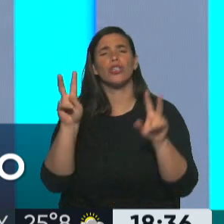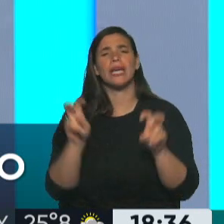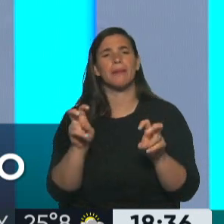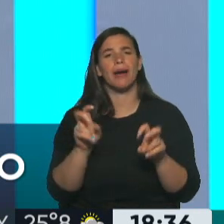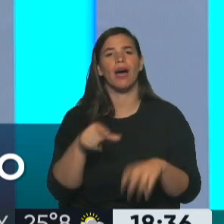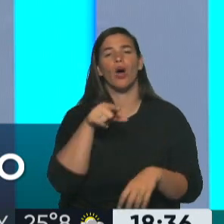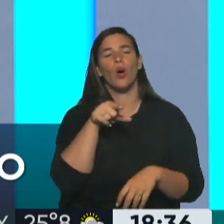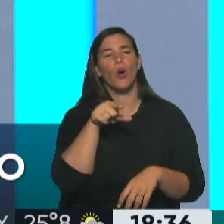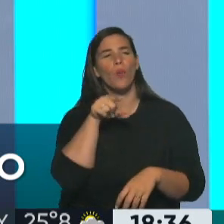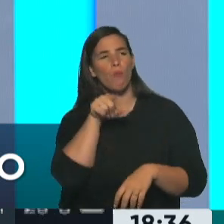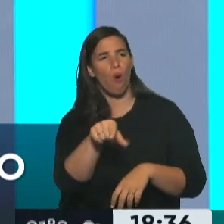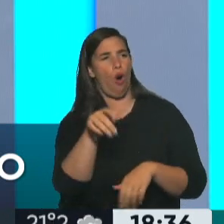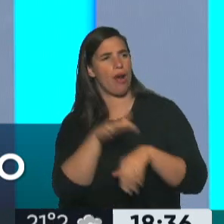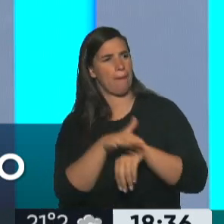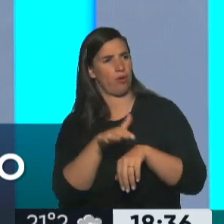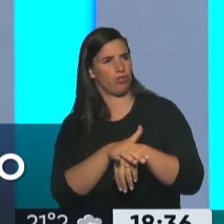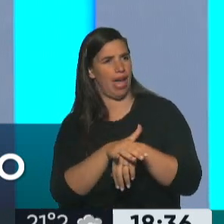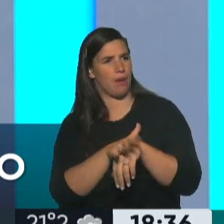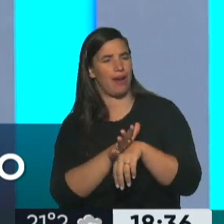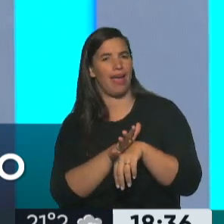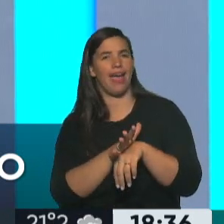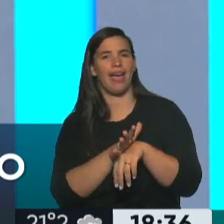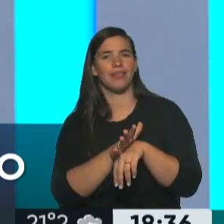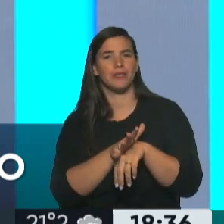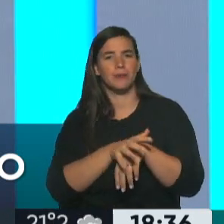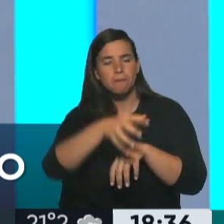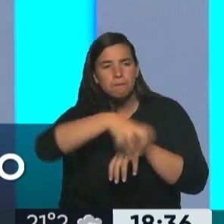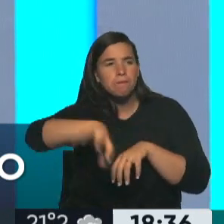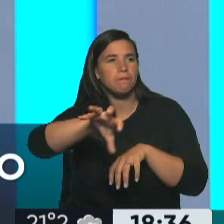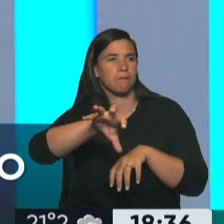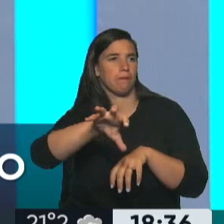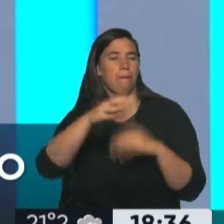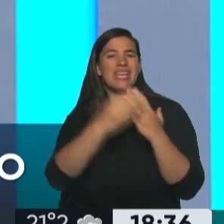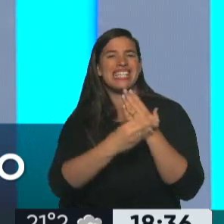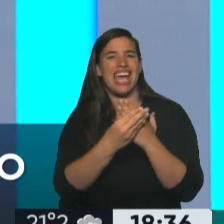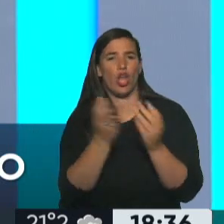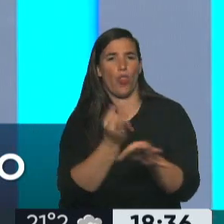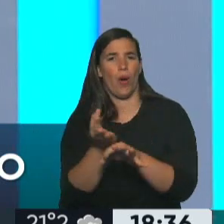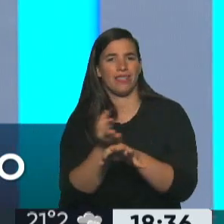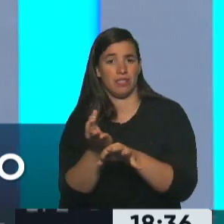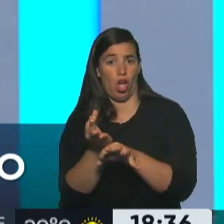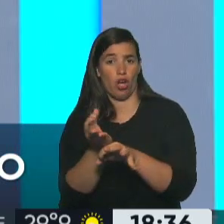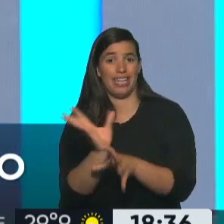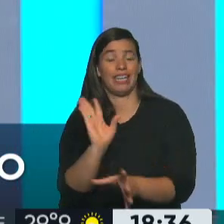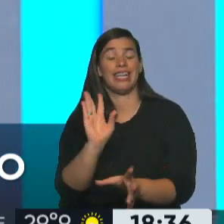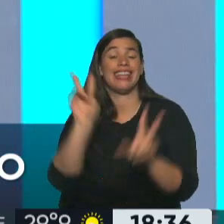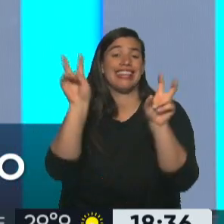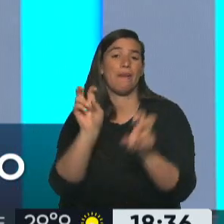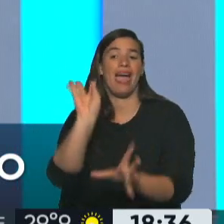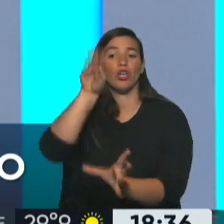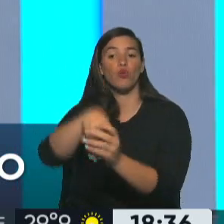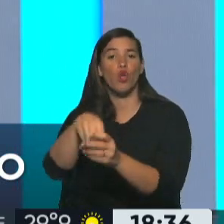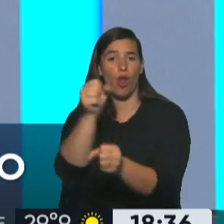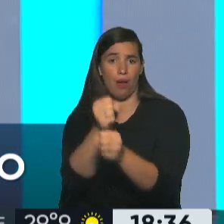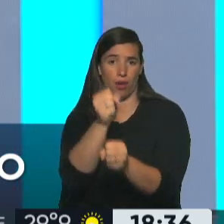responsable de inclusión laboral en el Ministerio de Educación y una de las excepciones que contempla el